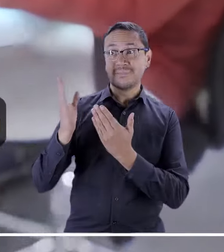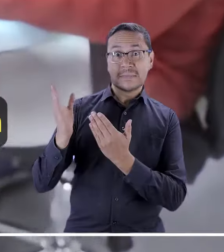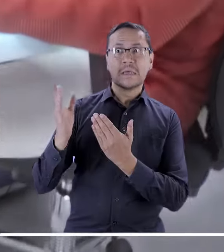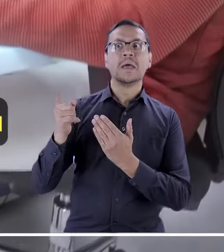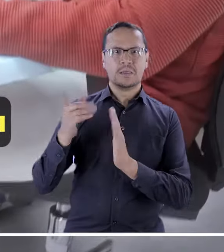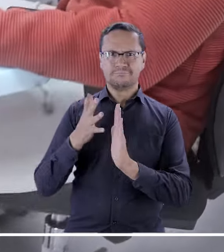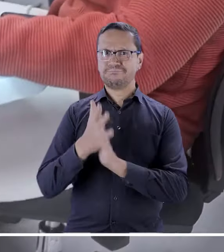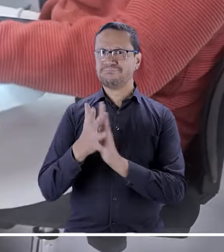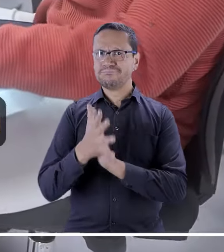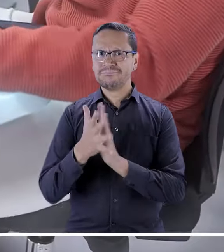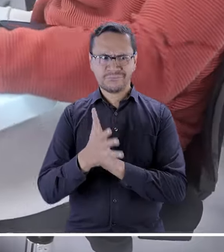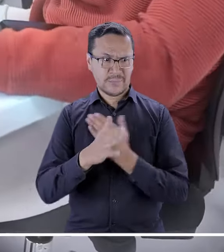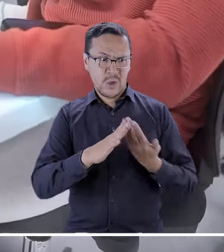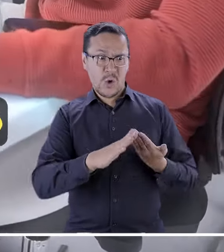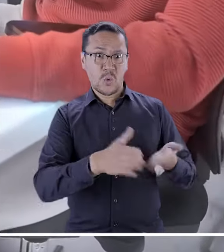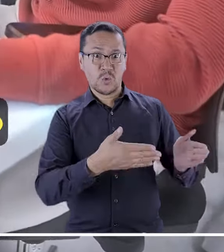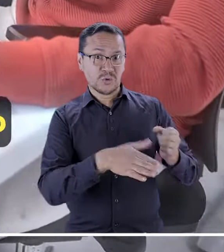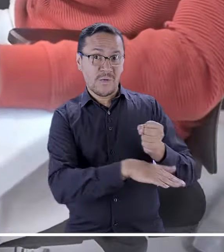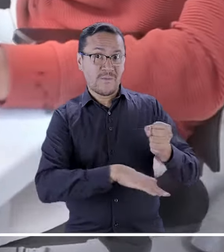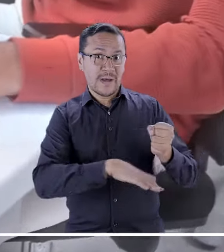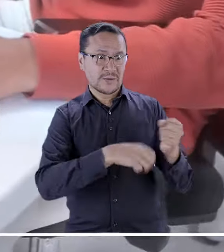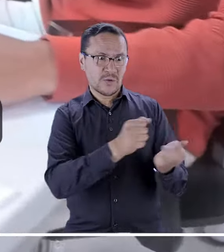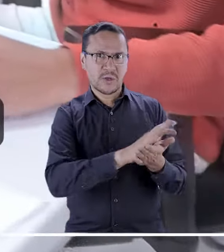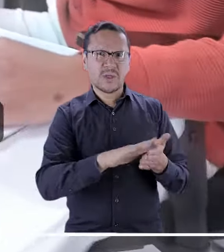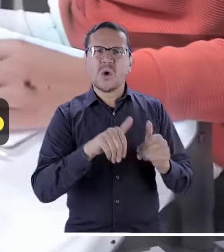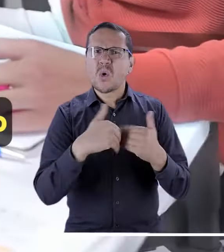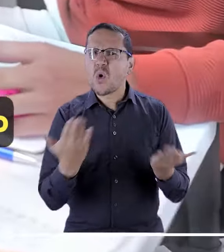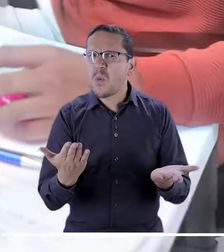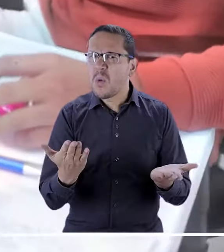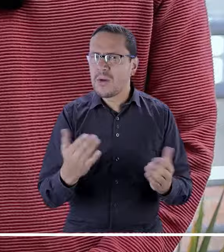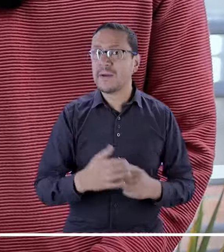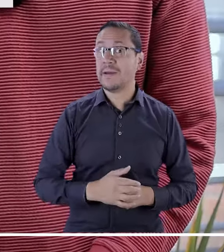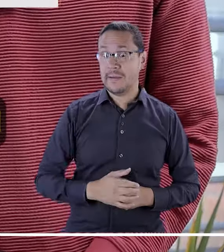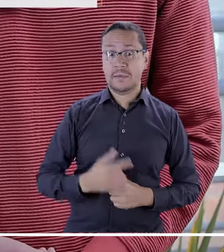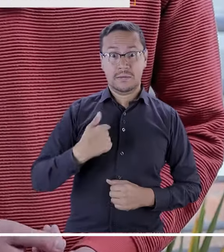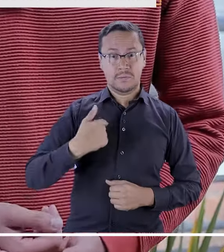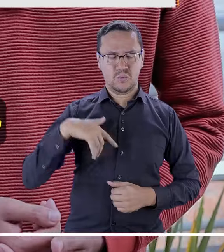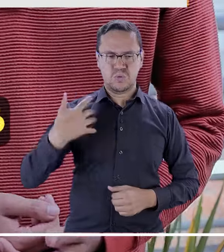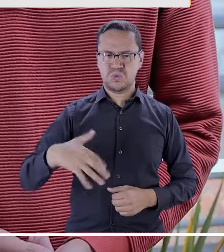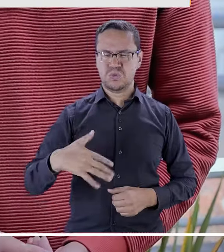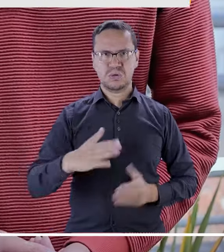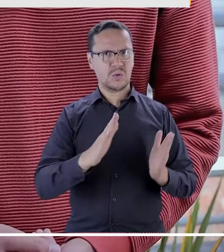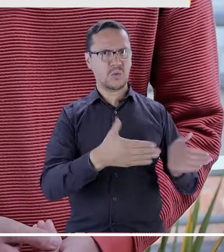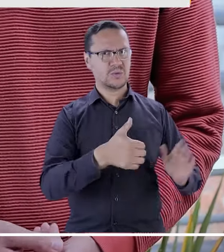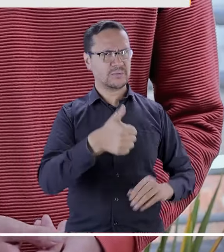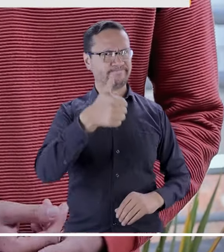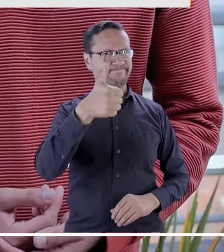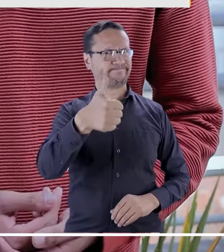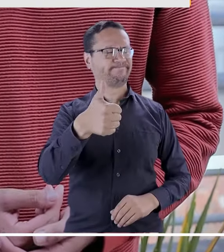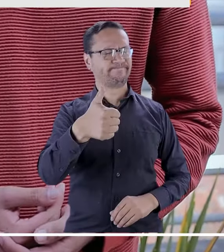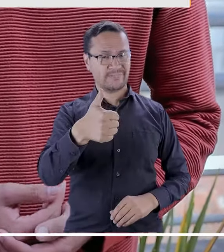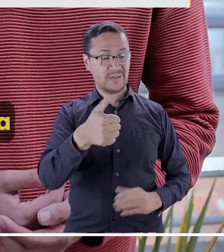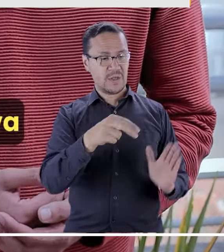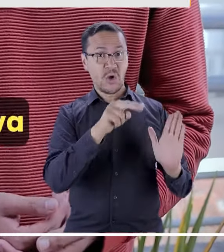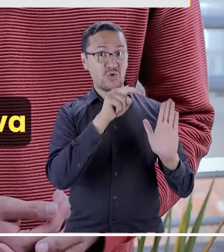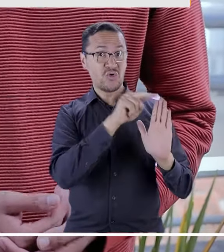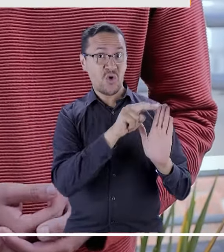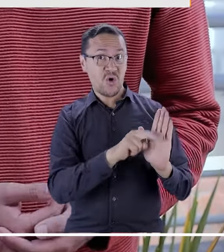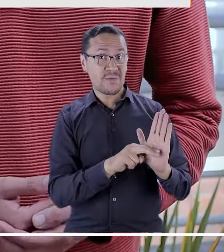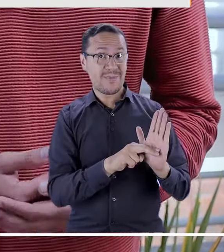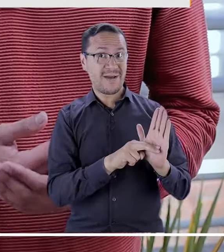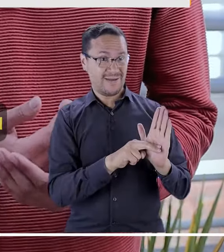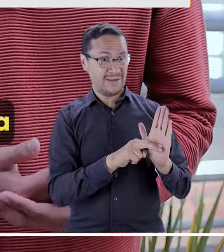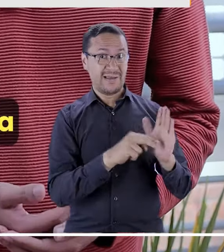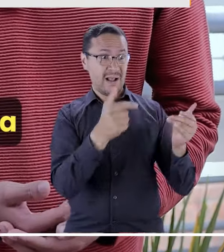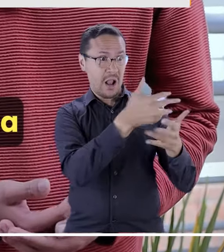Edison Tovaria nos cuenta cómo le pareció nuestro curso básico gratuito. La verdad me pareció un muy buen curso. Me gustó que la normatividad